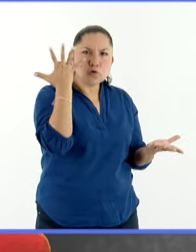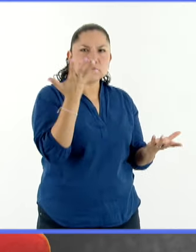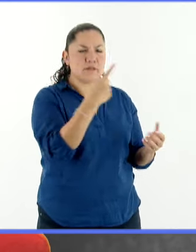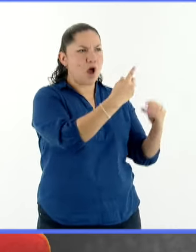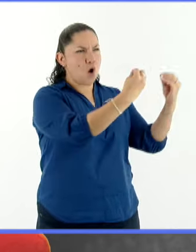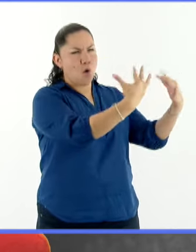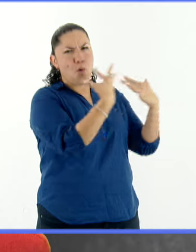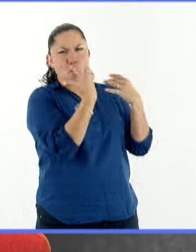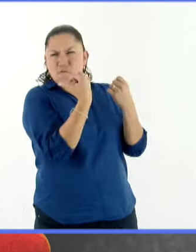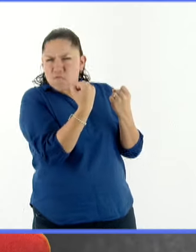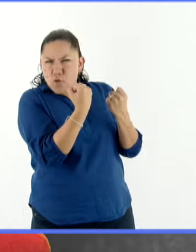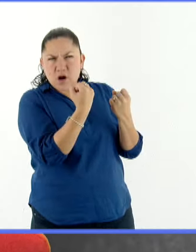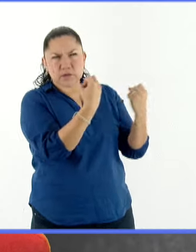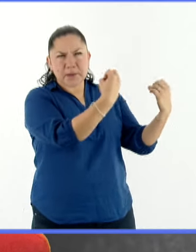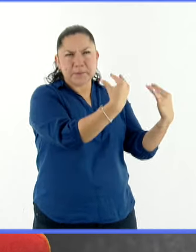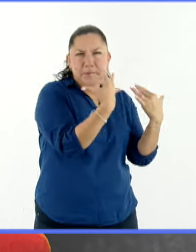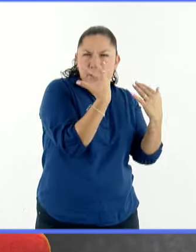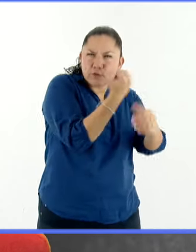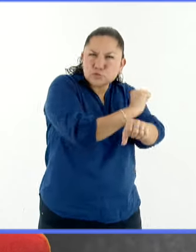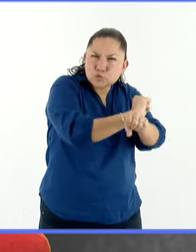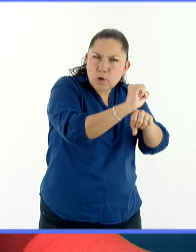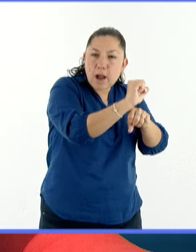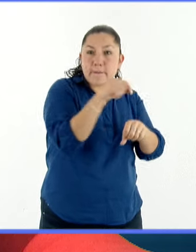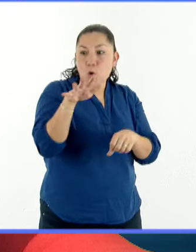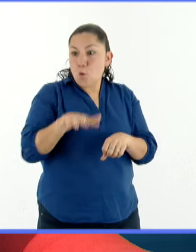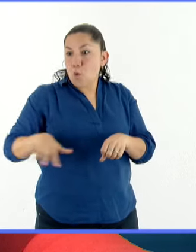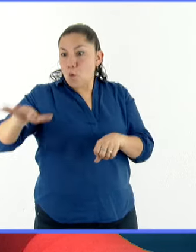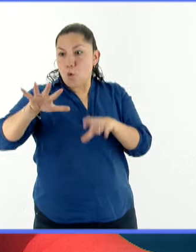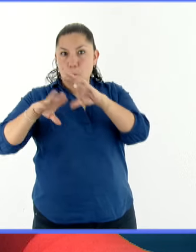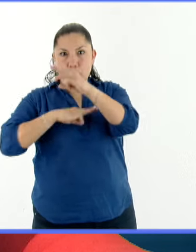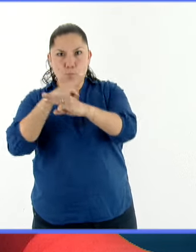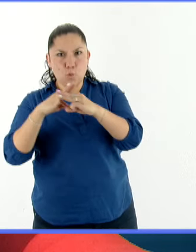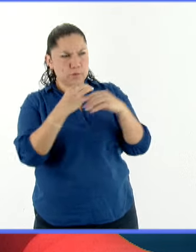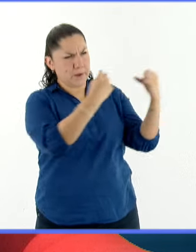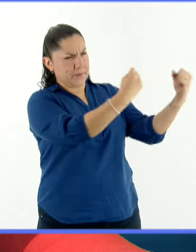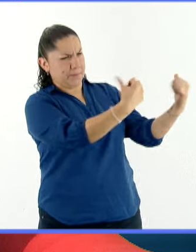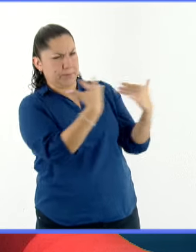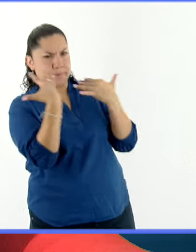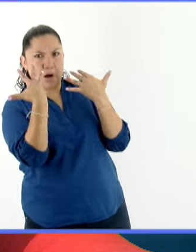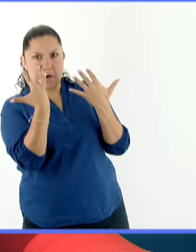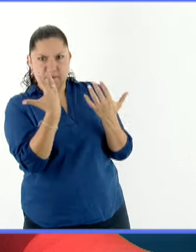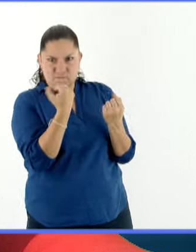el ambiente magnético de la Tierra. ¿Los eclipses tienen algún